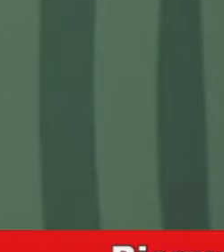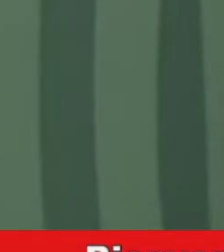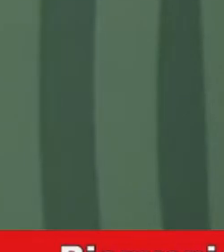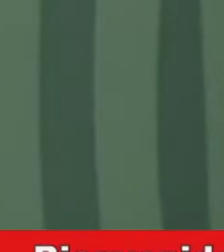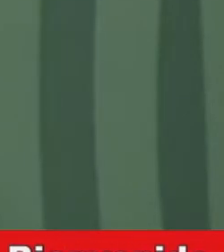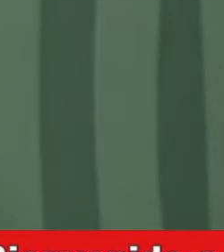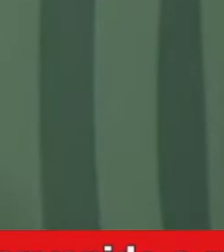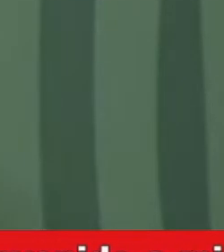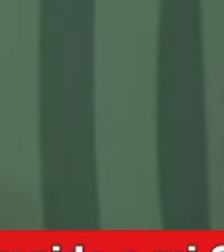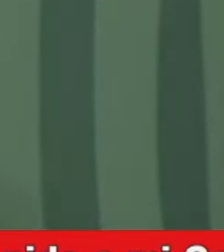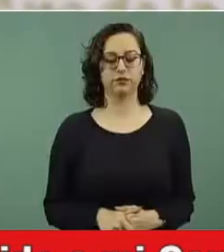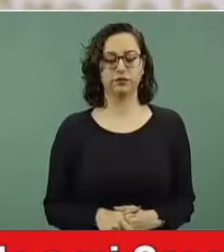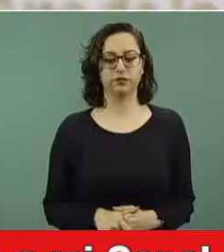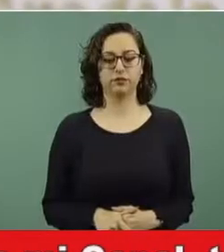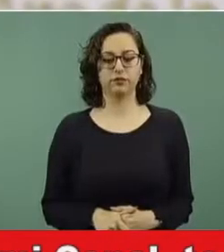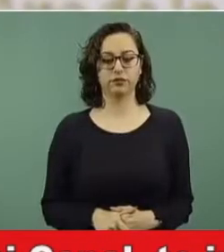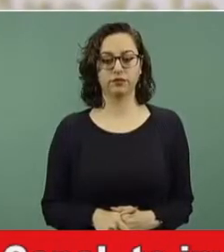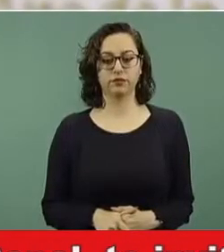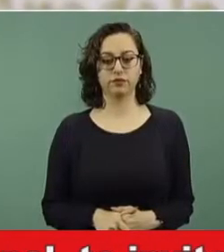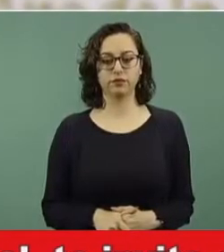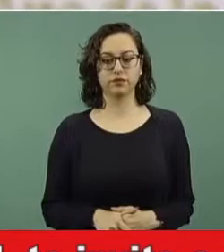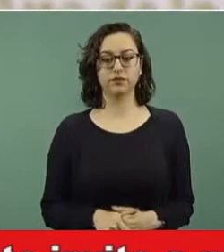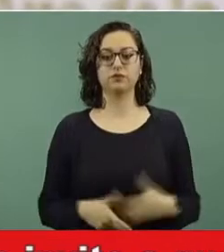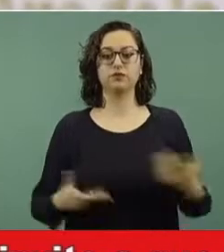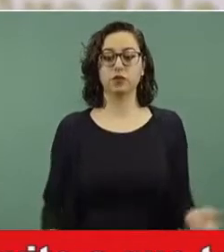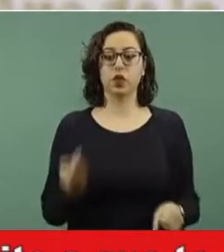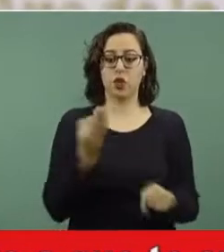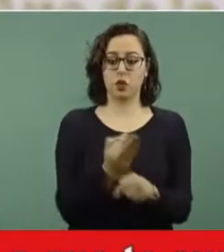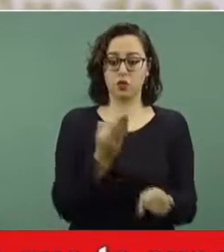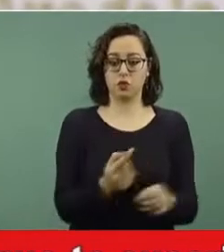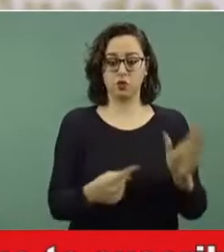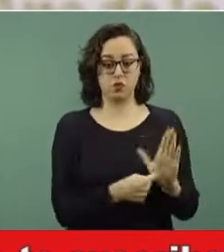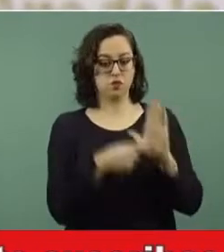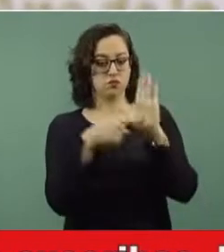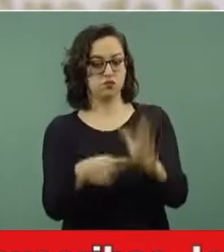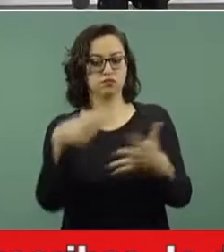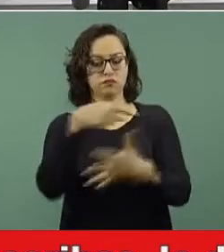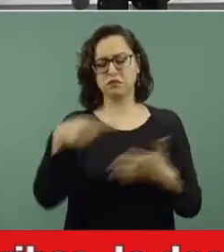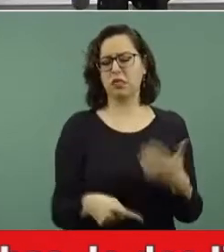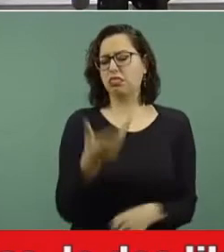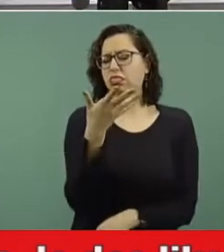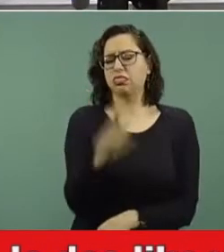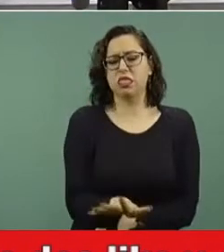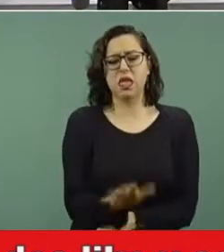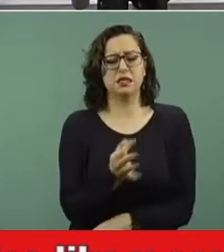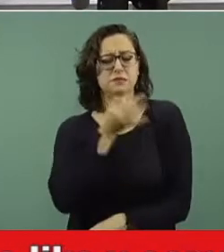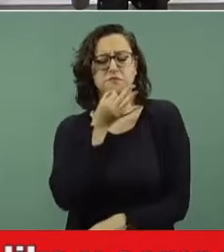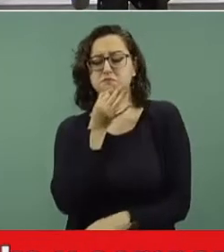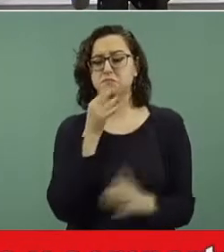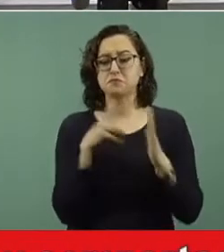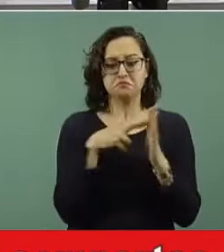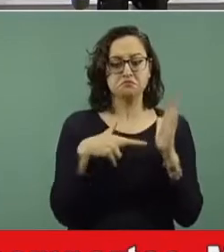repertorio de recomendaciones técnicas concretas. Pero aquí están llevados a 10 sencillos puntos para uso de la